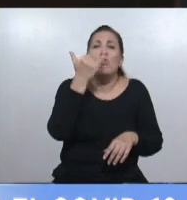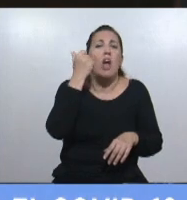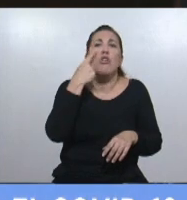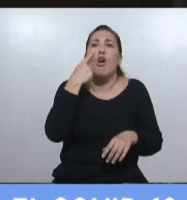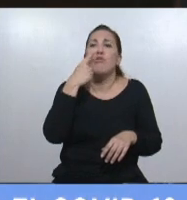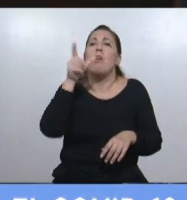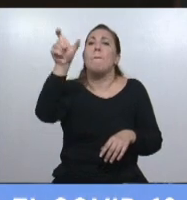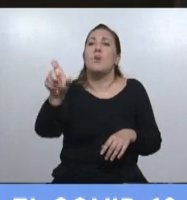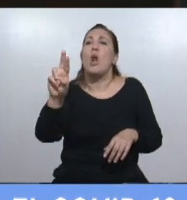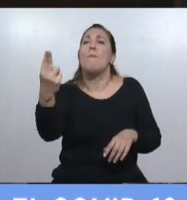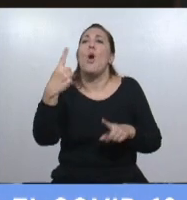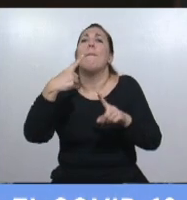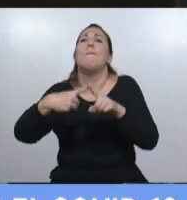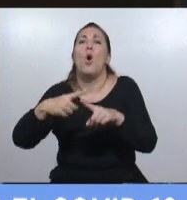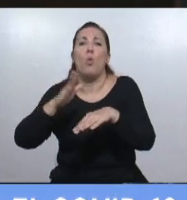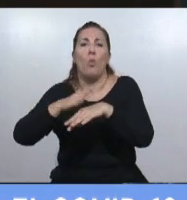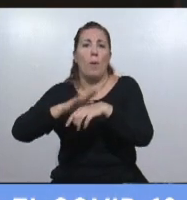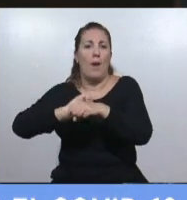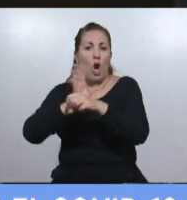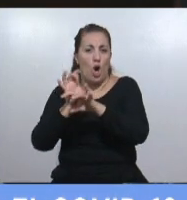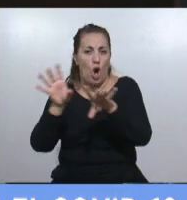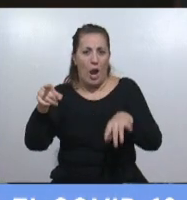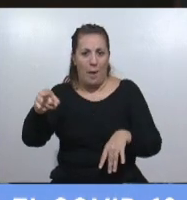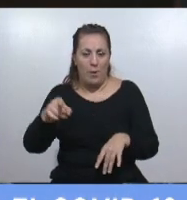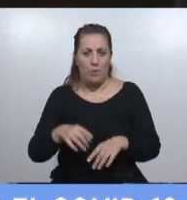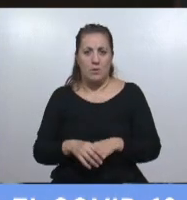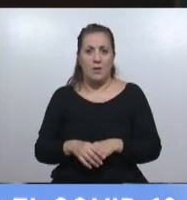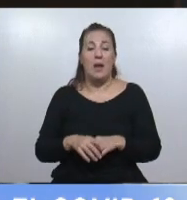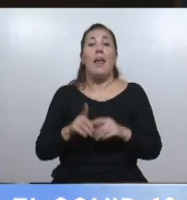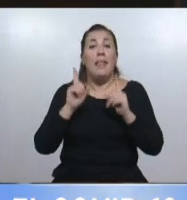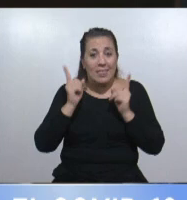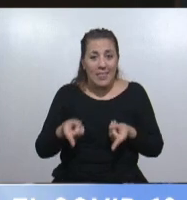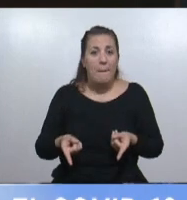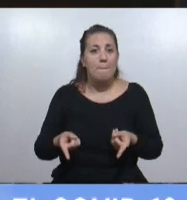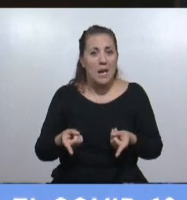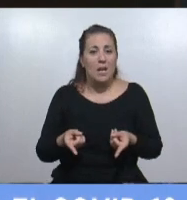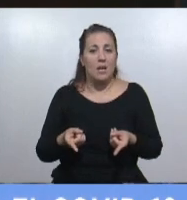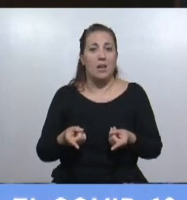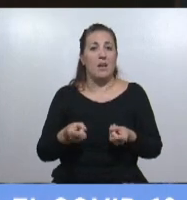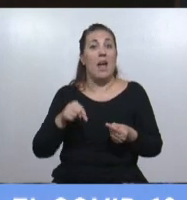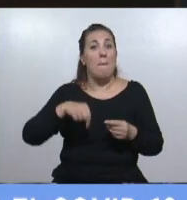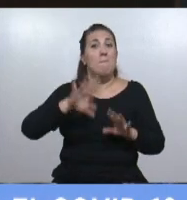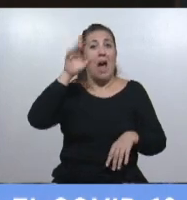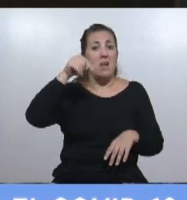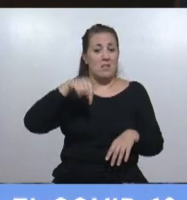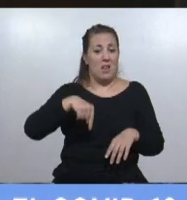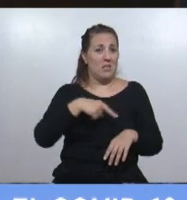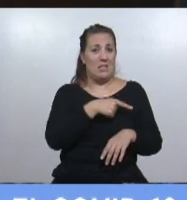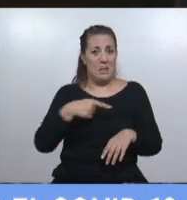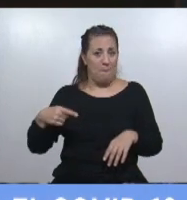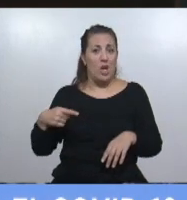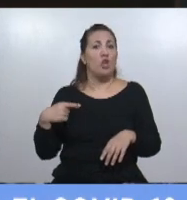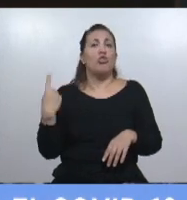fallecido por el coronavirus pero también y sobre todo esta semana todos